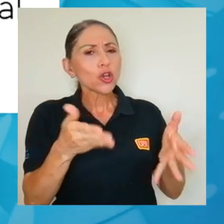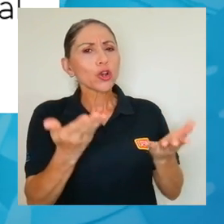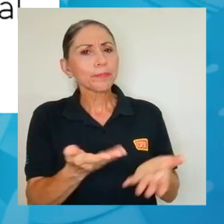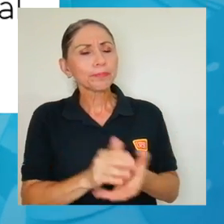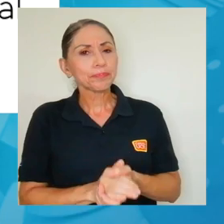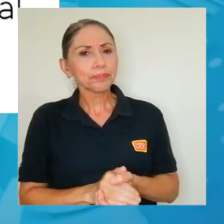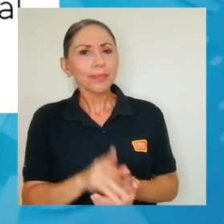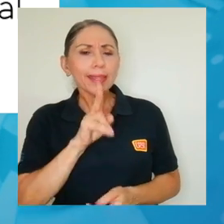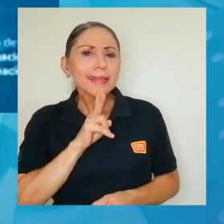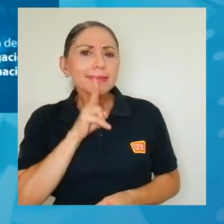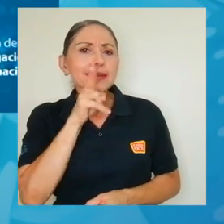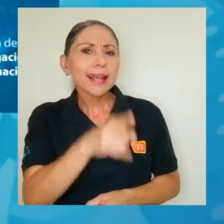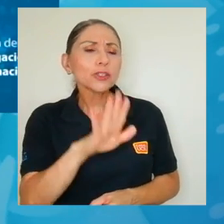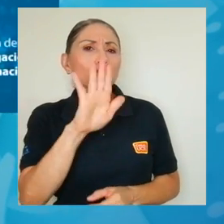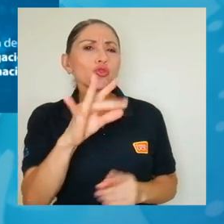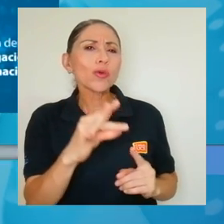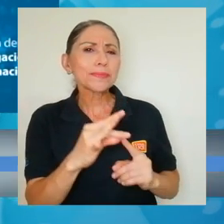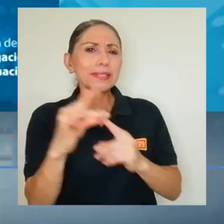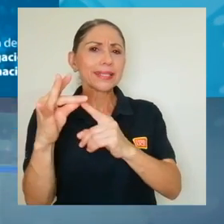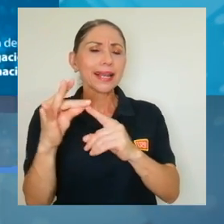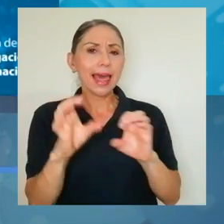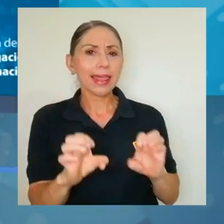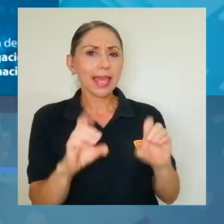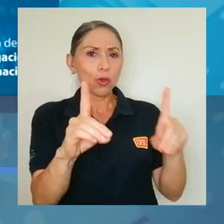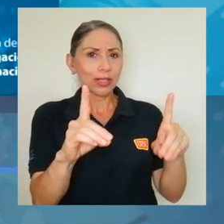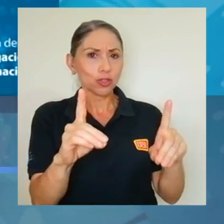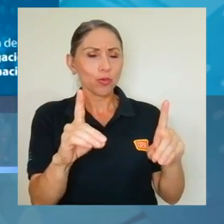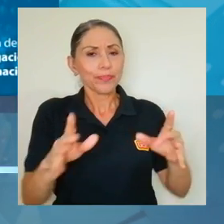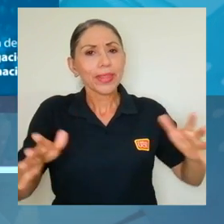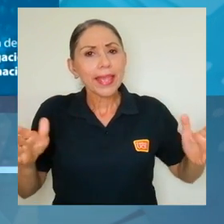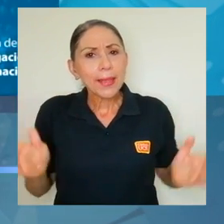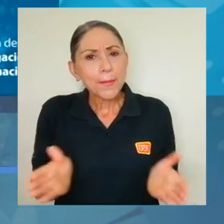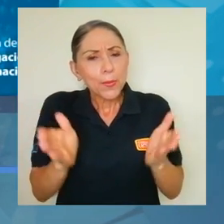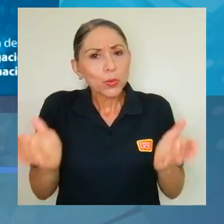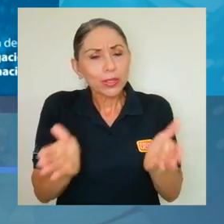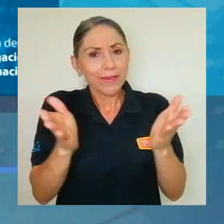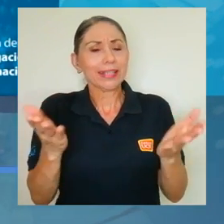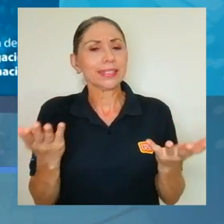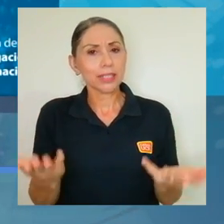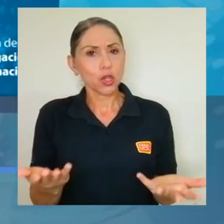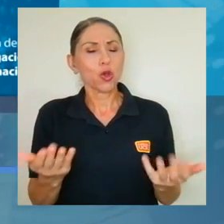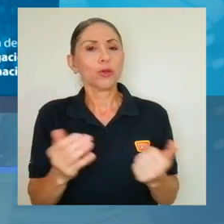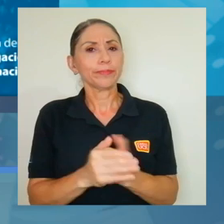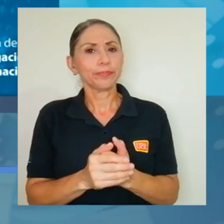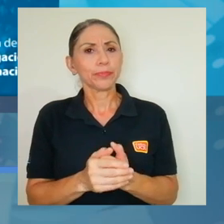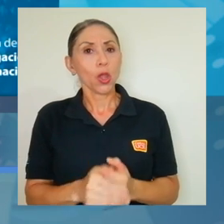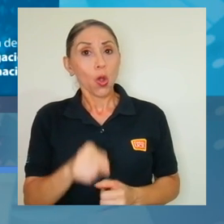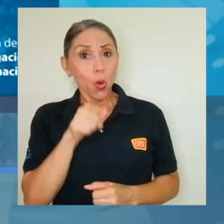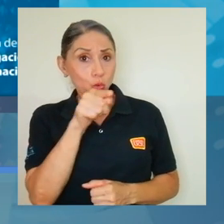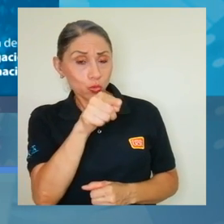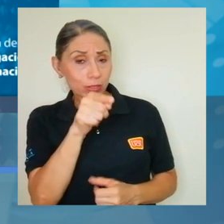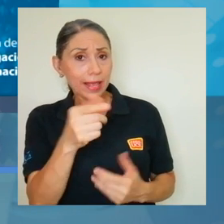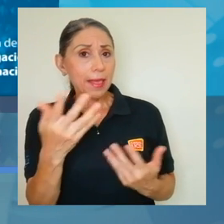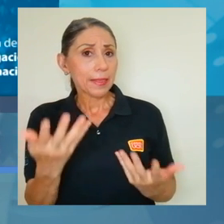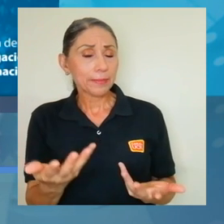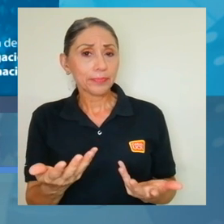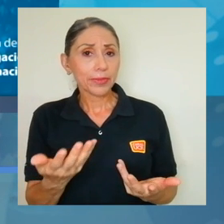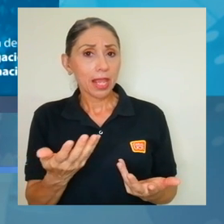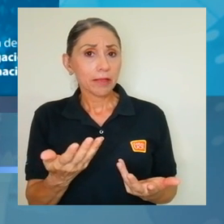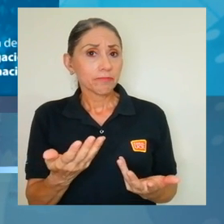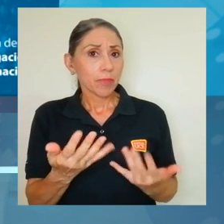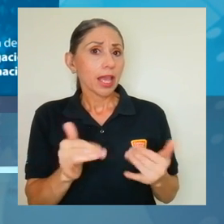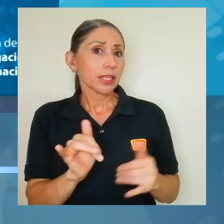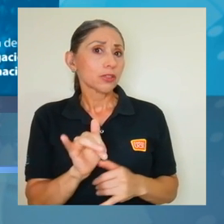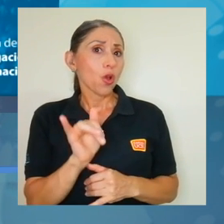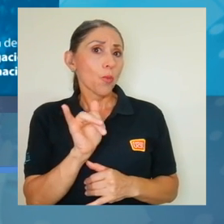Profesor, en relación con su especialidad en educación y la motivación, usted viene a ser una